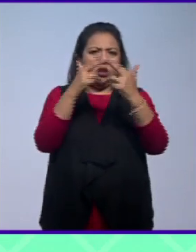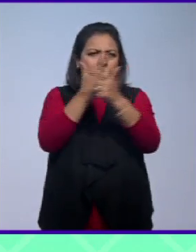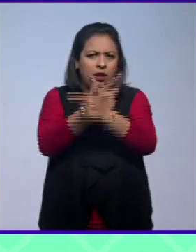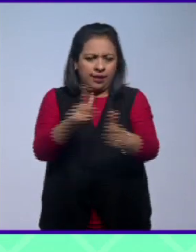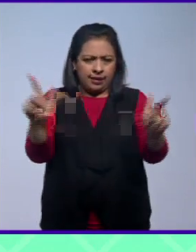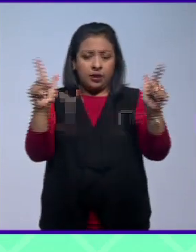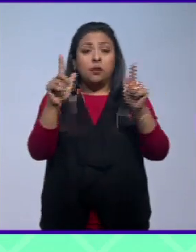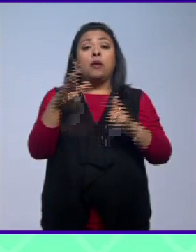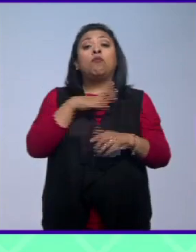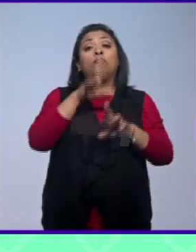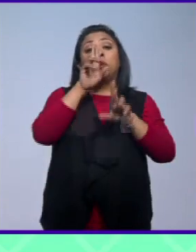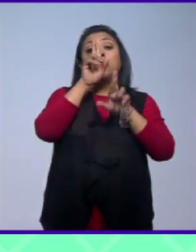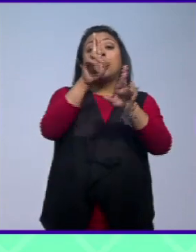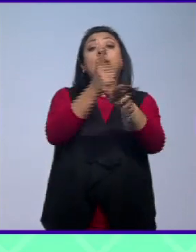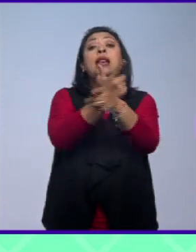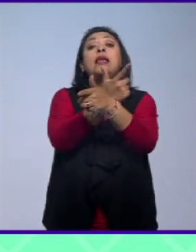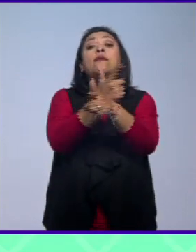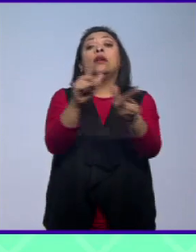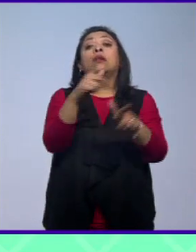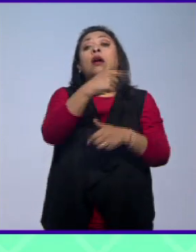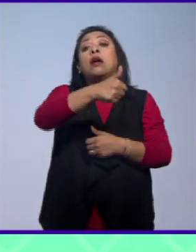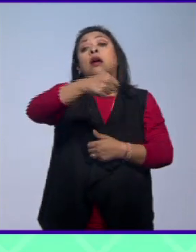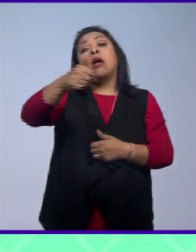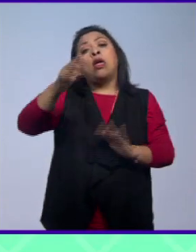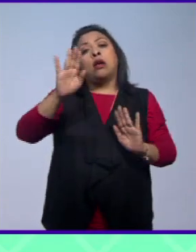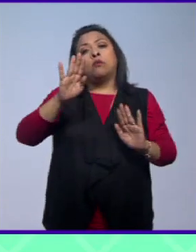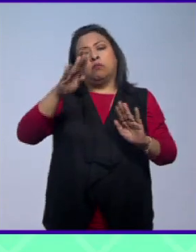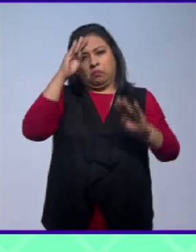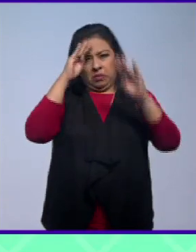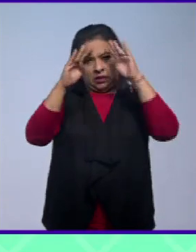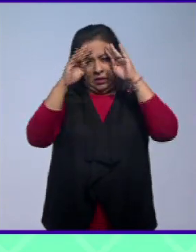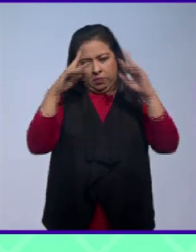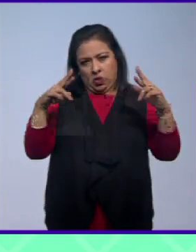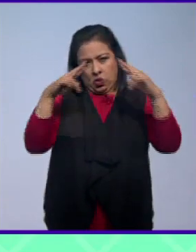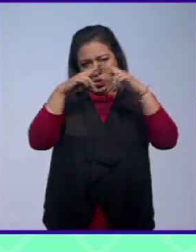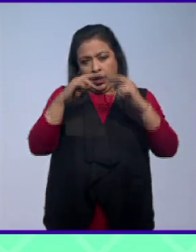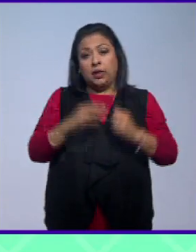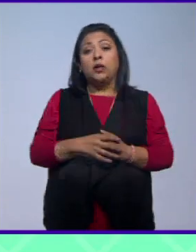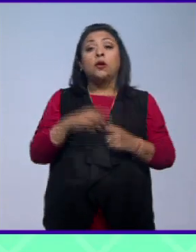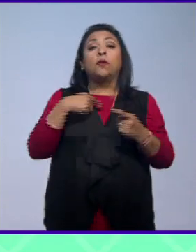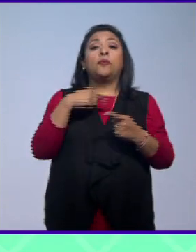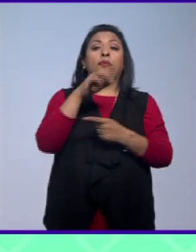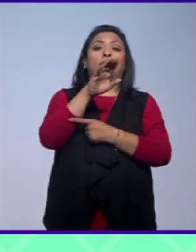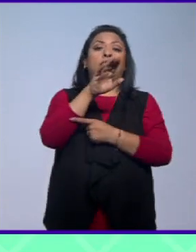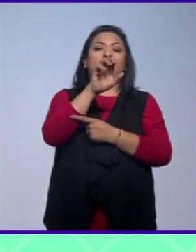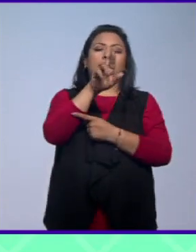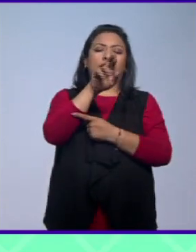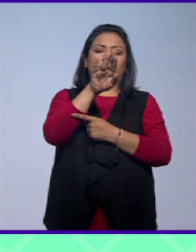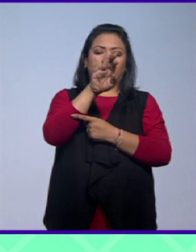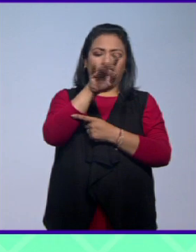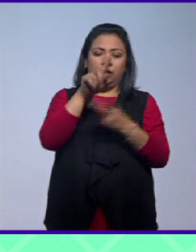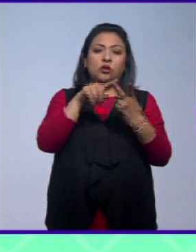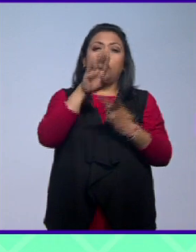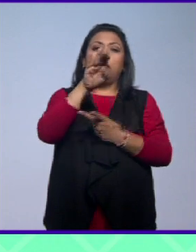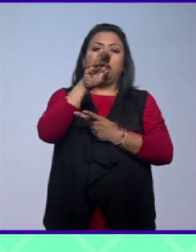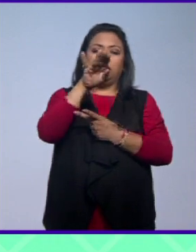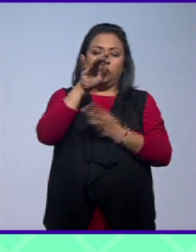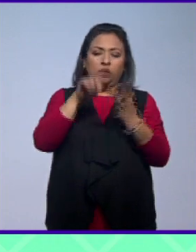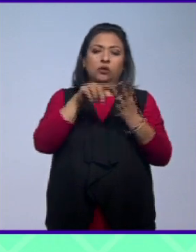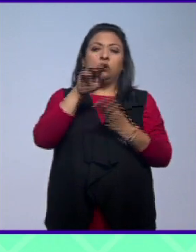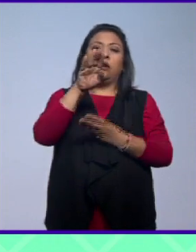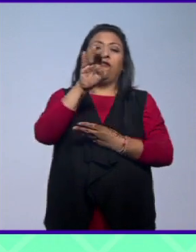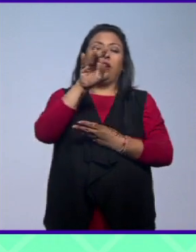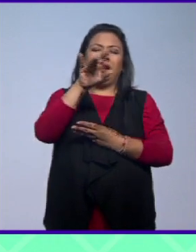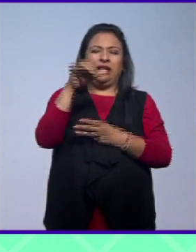que respeta la libertad de credo. Piezas de Guido Reni, Rafael Sancio, Marcelo Benusti, Tiziano y